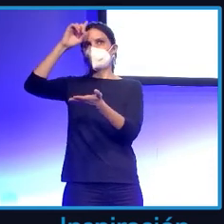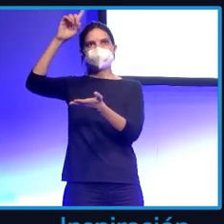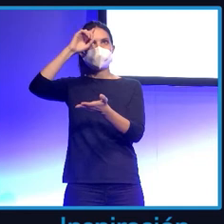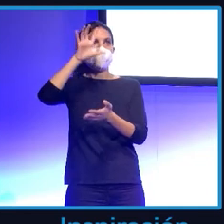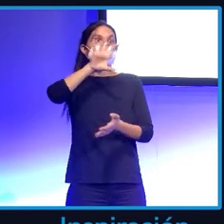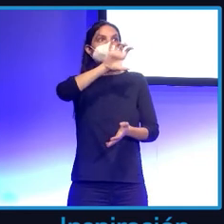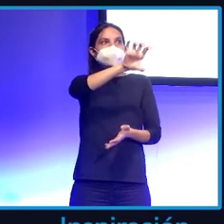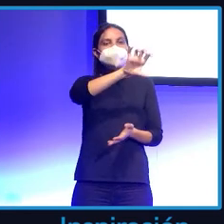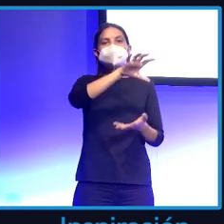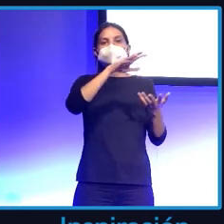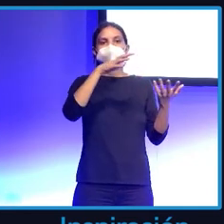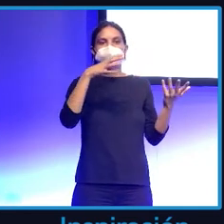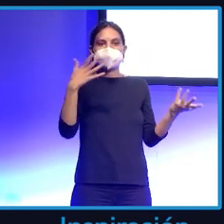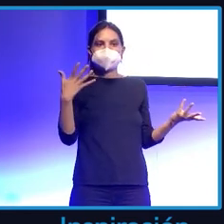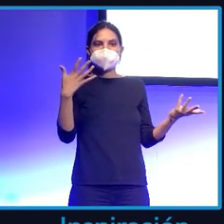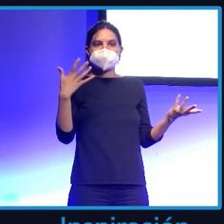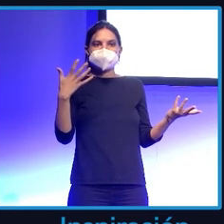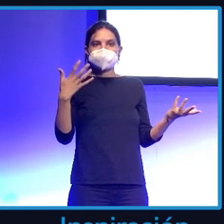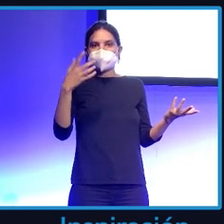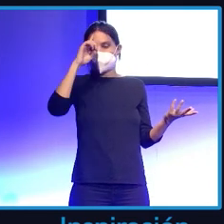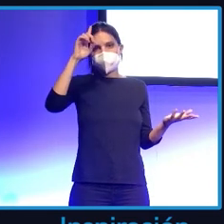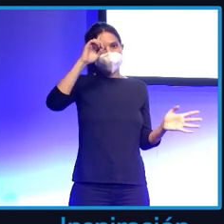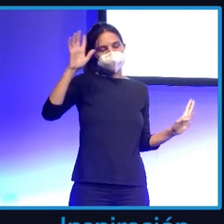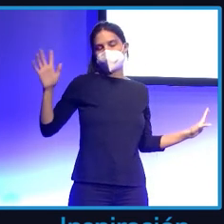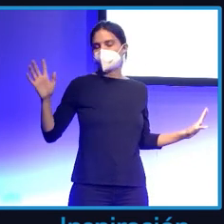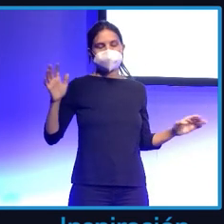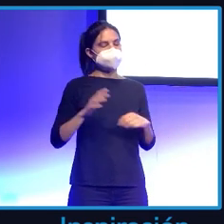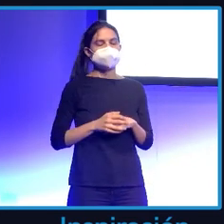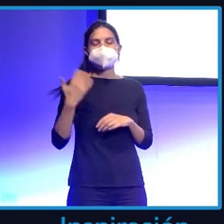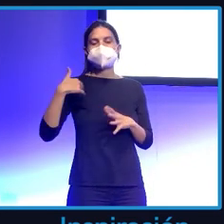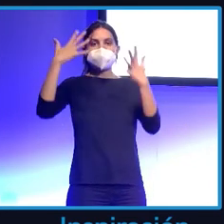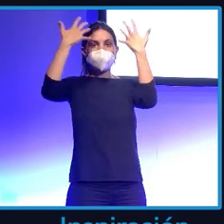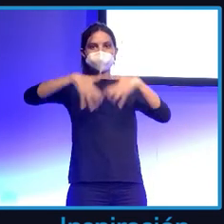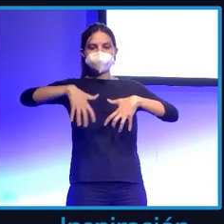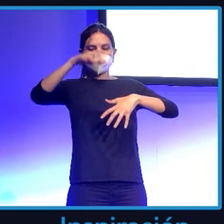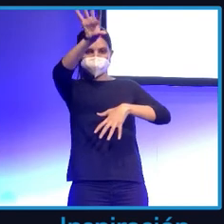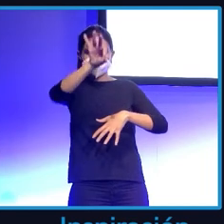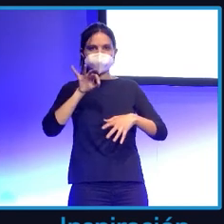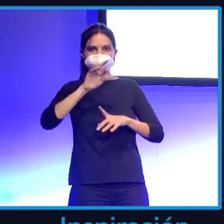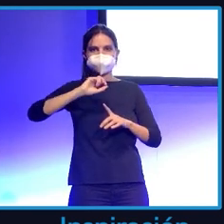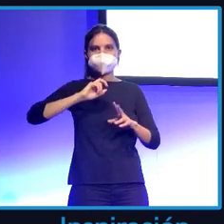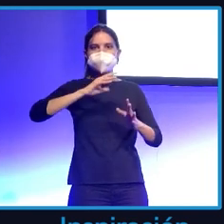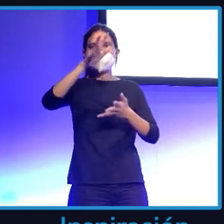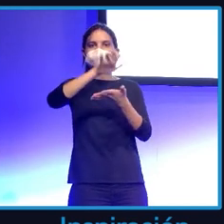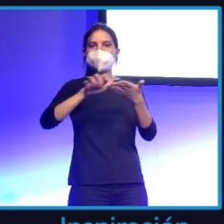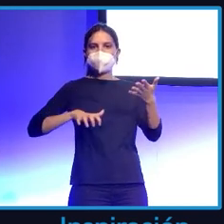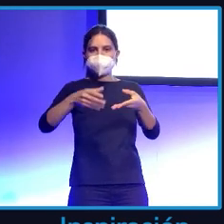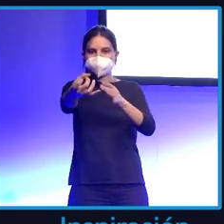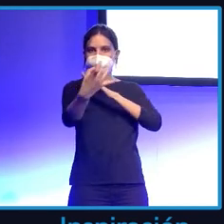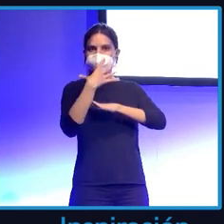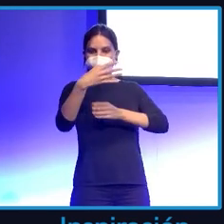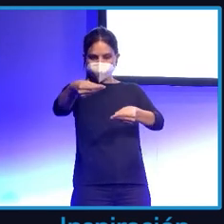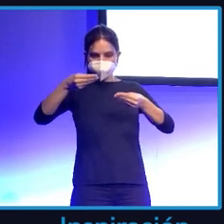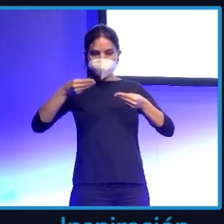su país, venga, y pongo el token y automáticamente tengo el informe. Evidentemente ese informe hay que